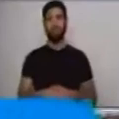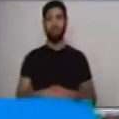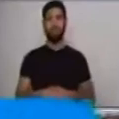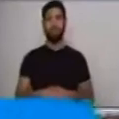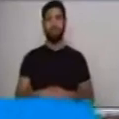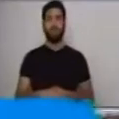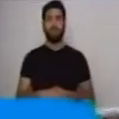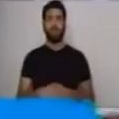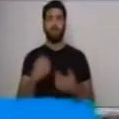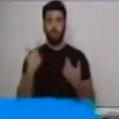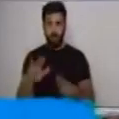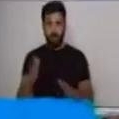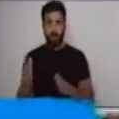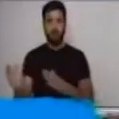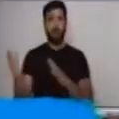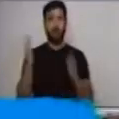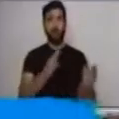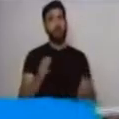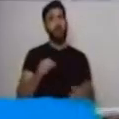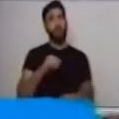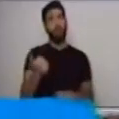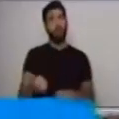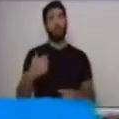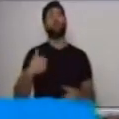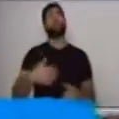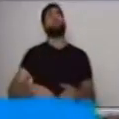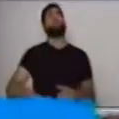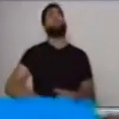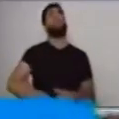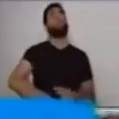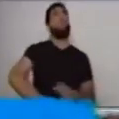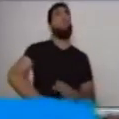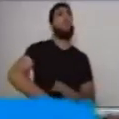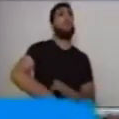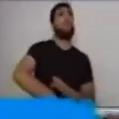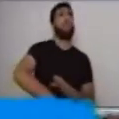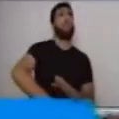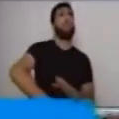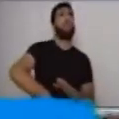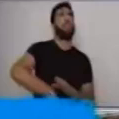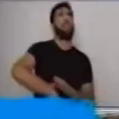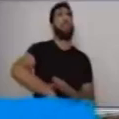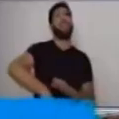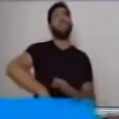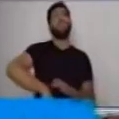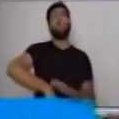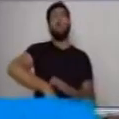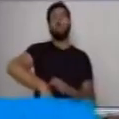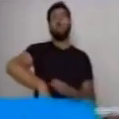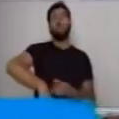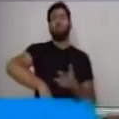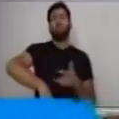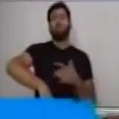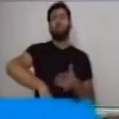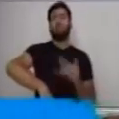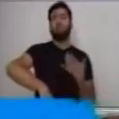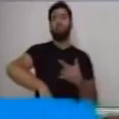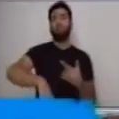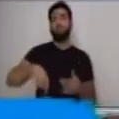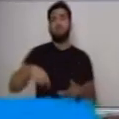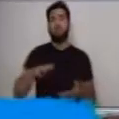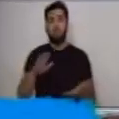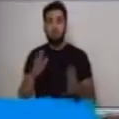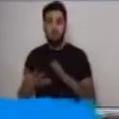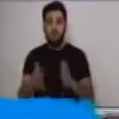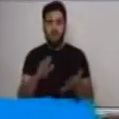Vamos con el siguiente objeto. Pon mucha atención. El siguiente objeto es un